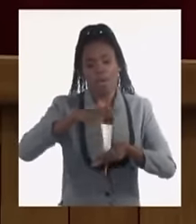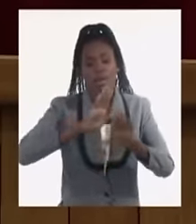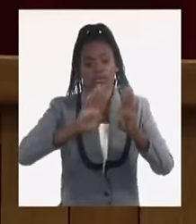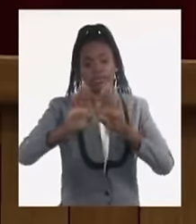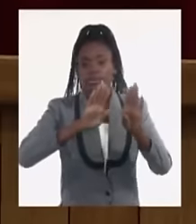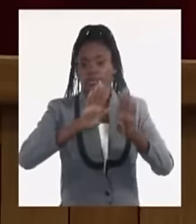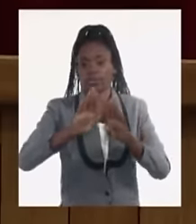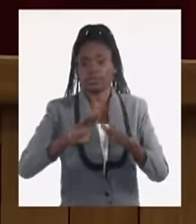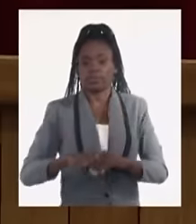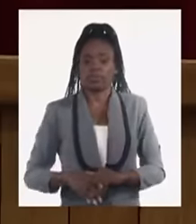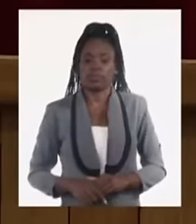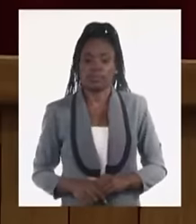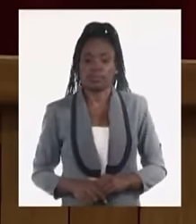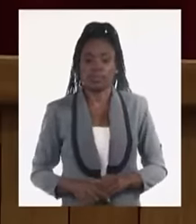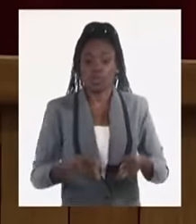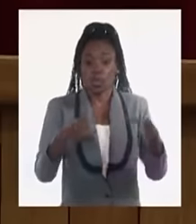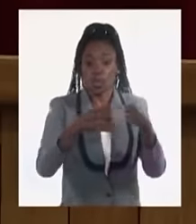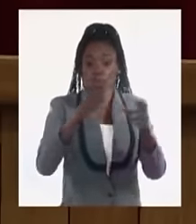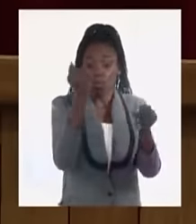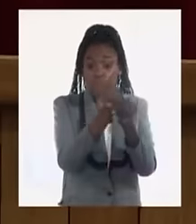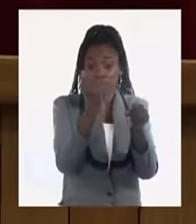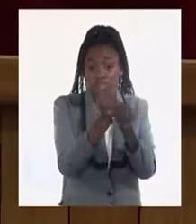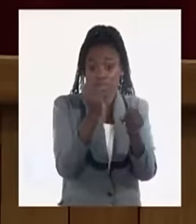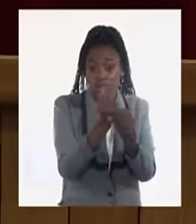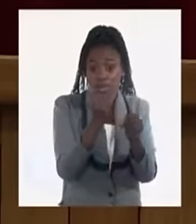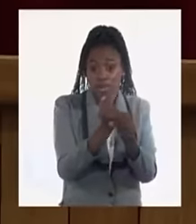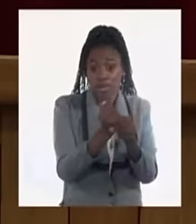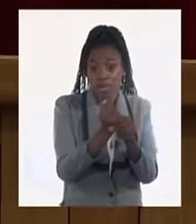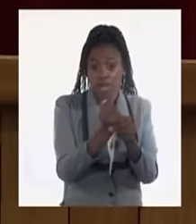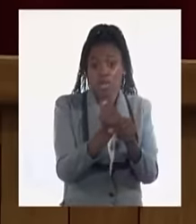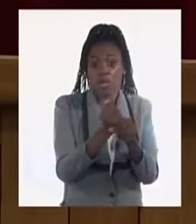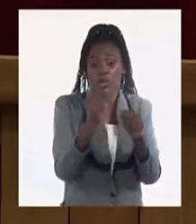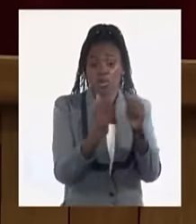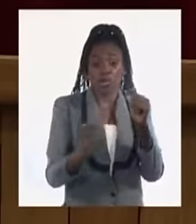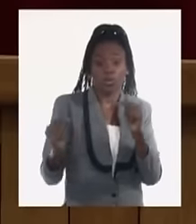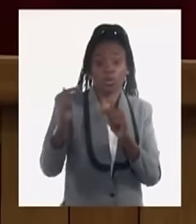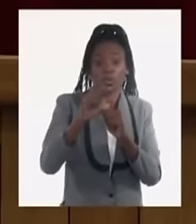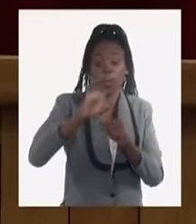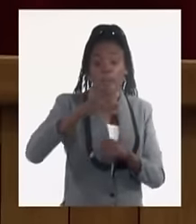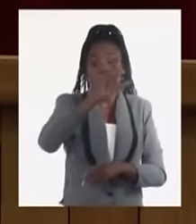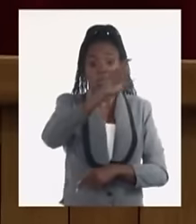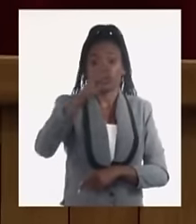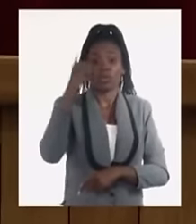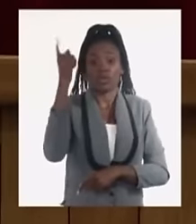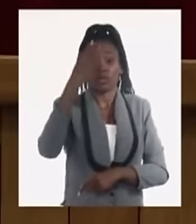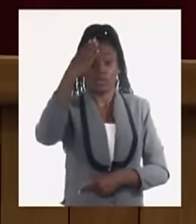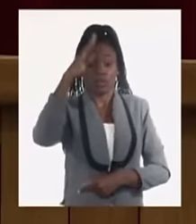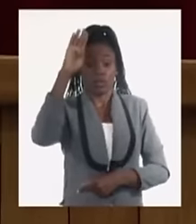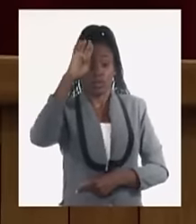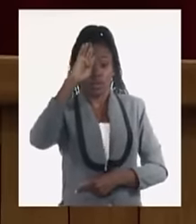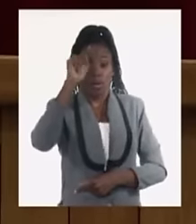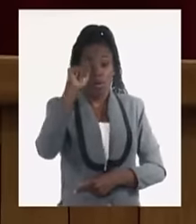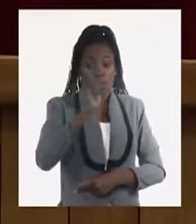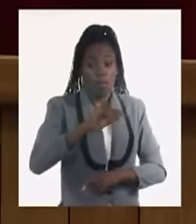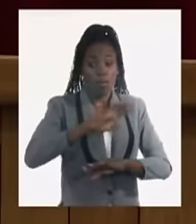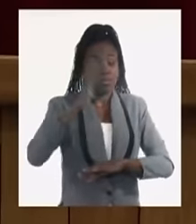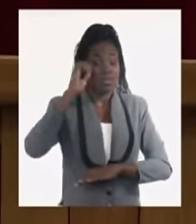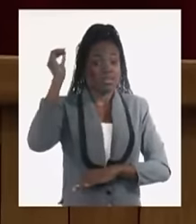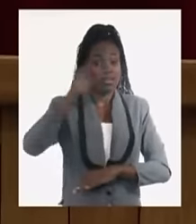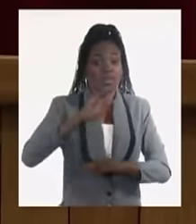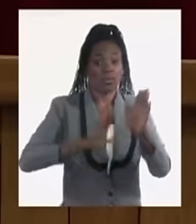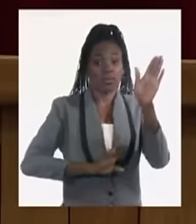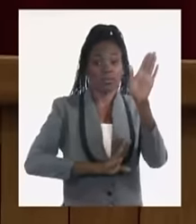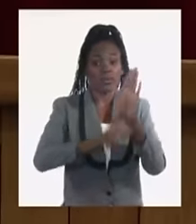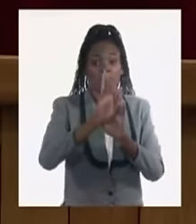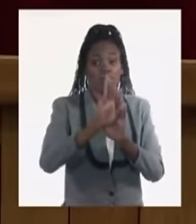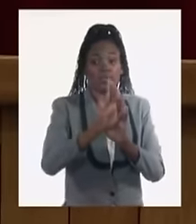mercado nacional. Hay un grupo de trabajo con el protagonismo del Banco Nacional de Cuba, donde ya se ha avanzado en